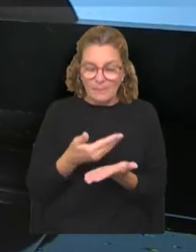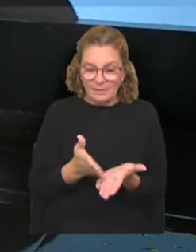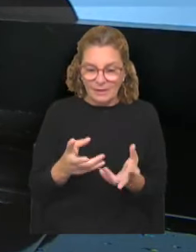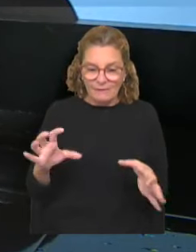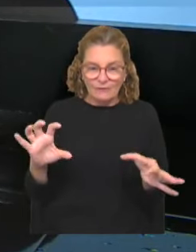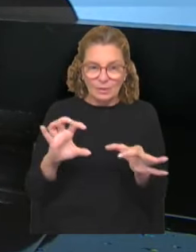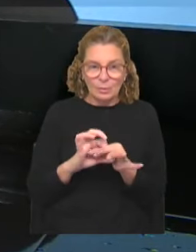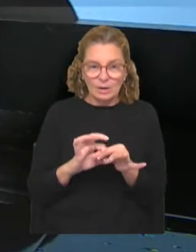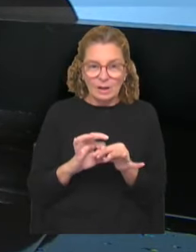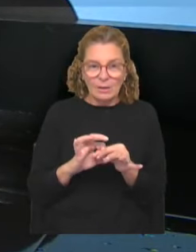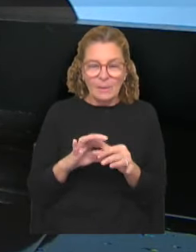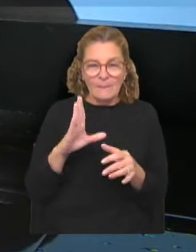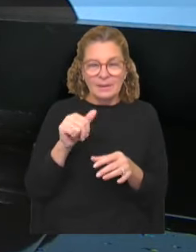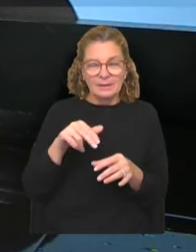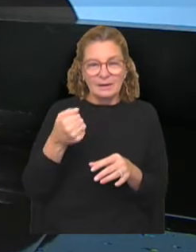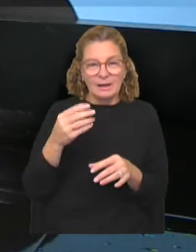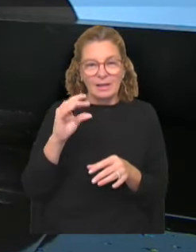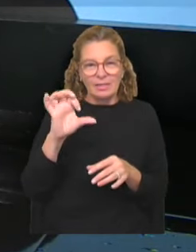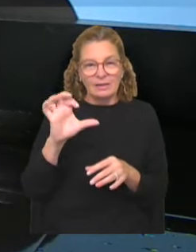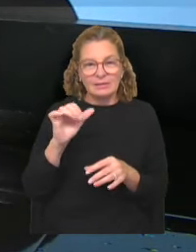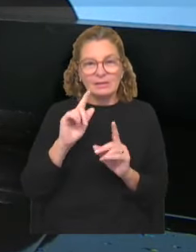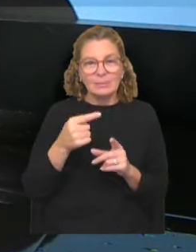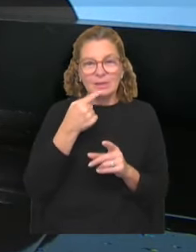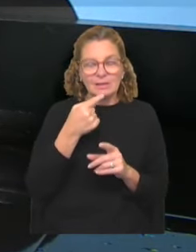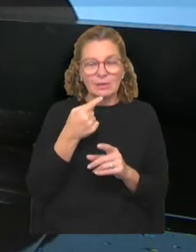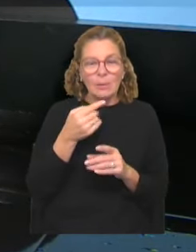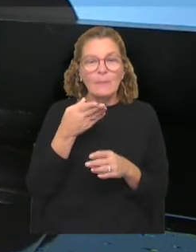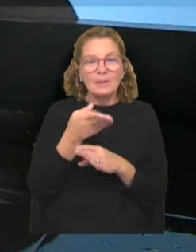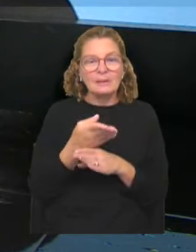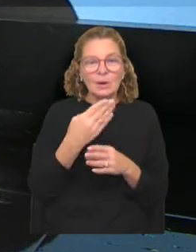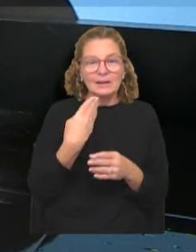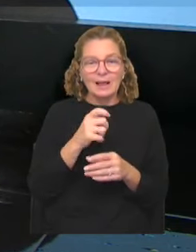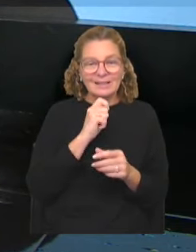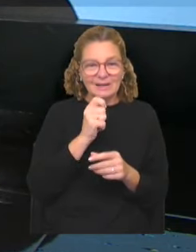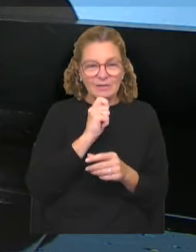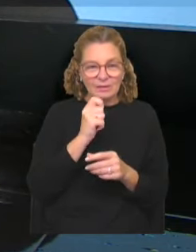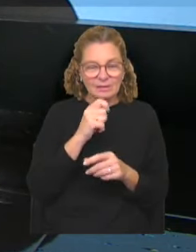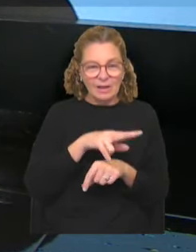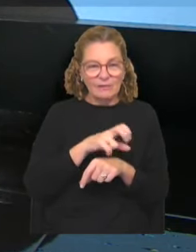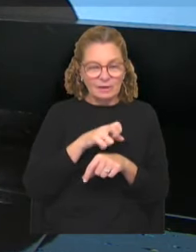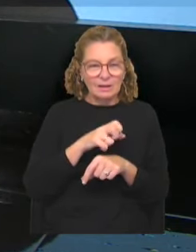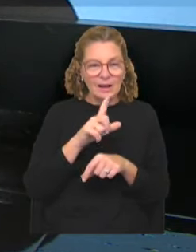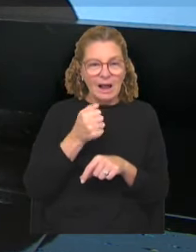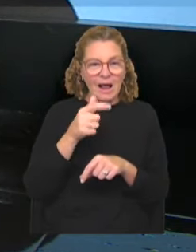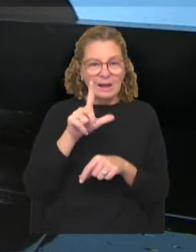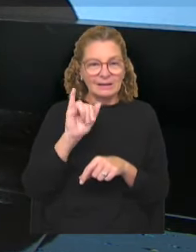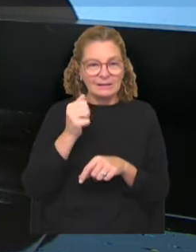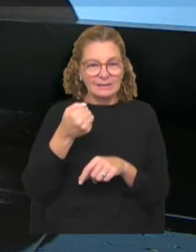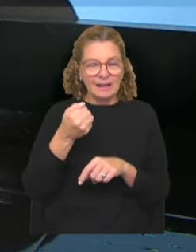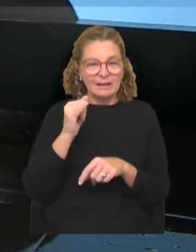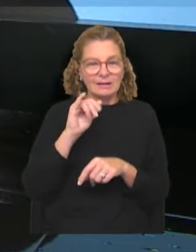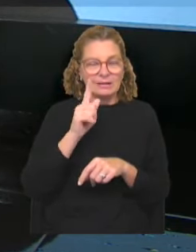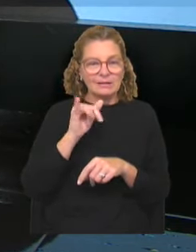vinculado al caso Gustavo Penadez y adelantó que va a pedir una entrevista con la fiscal Alicia Gione a partir de una